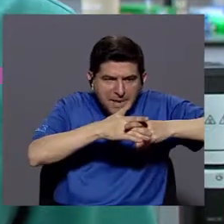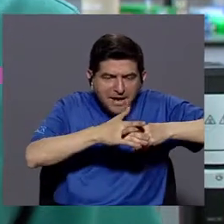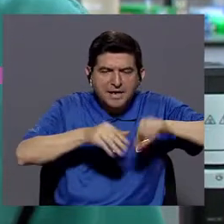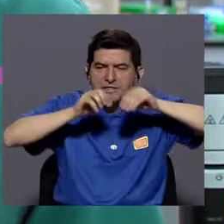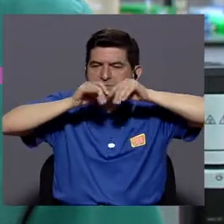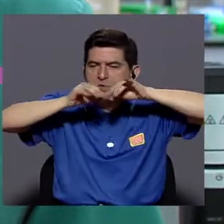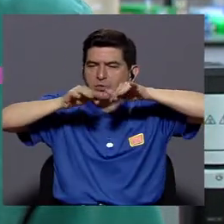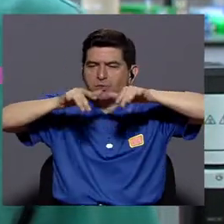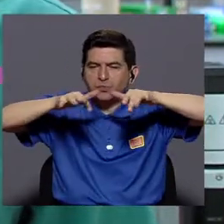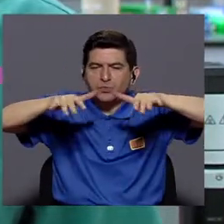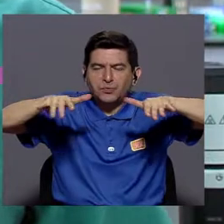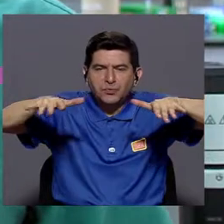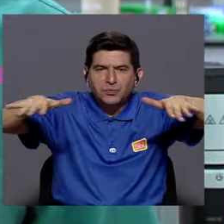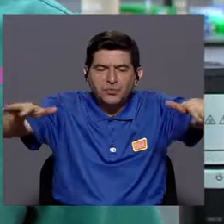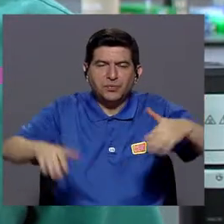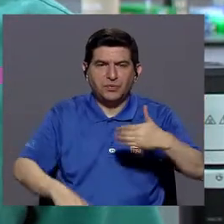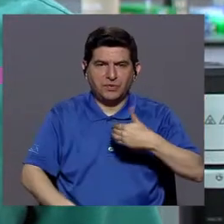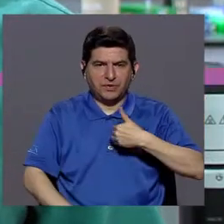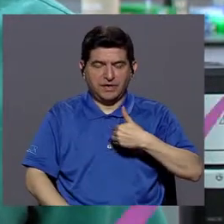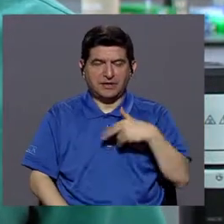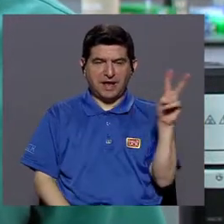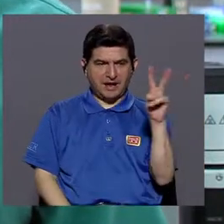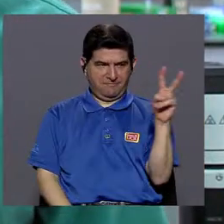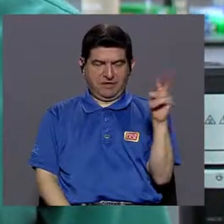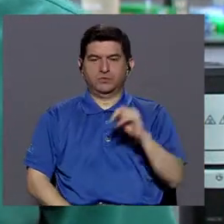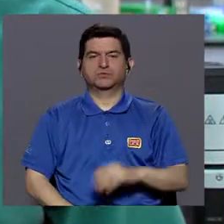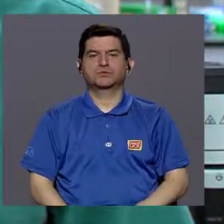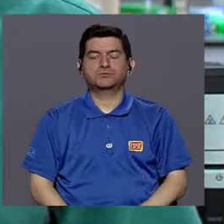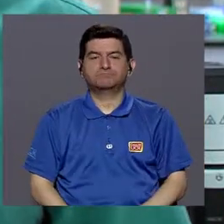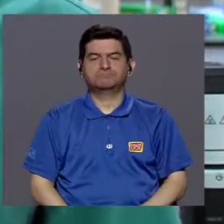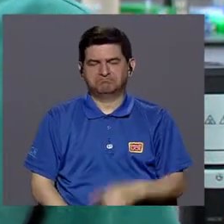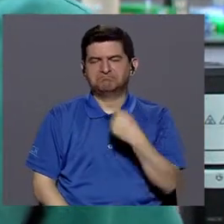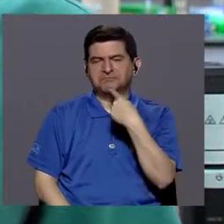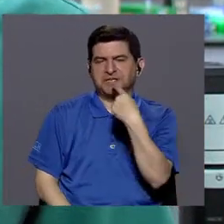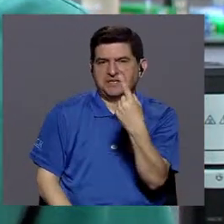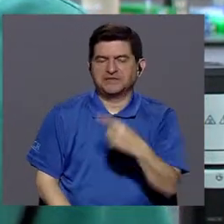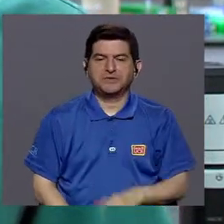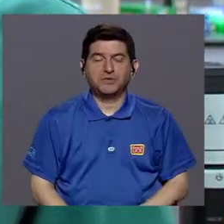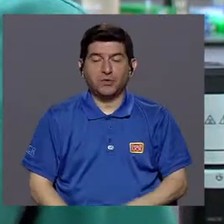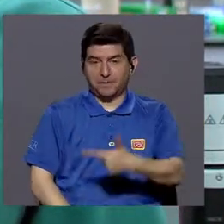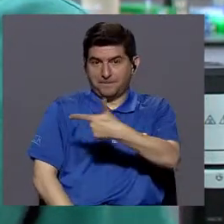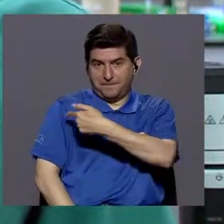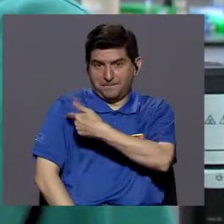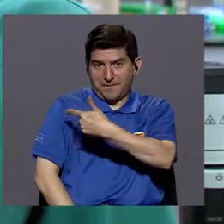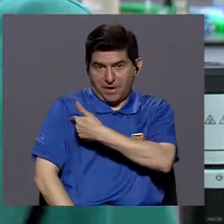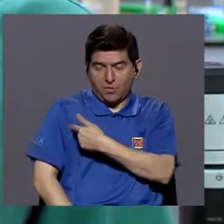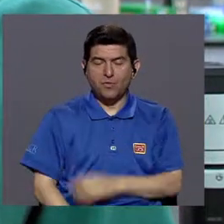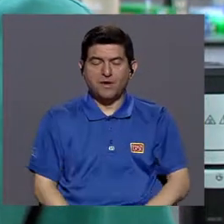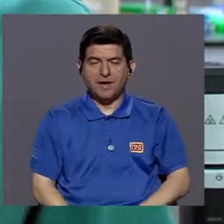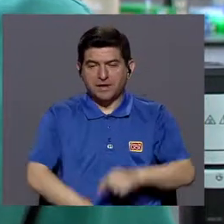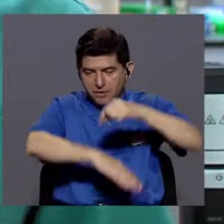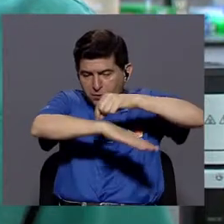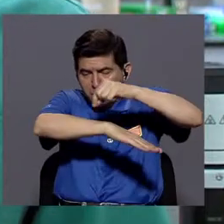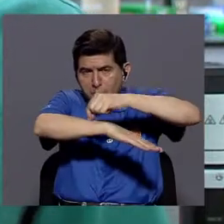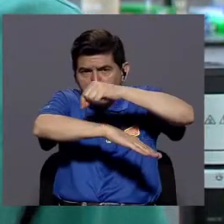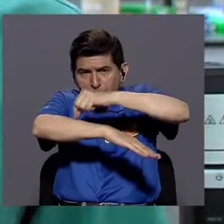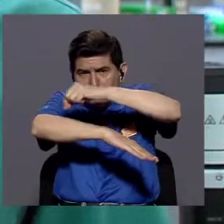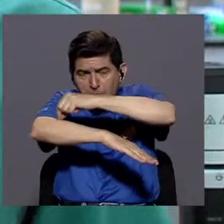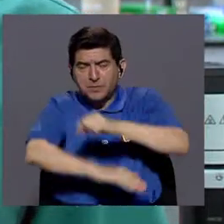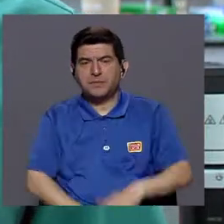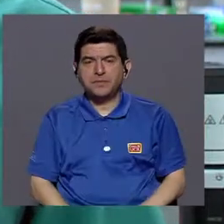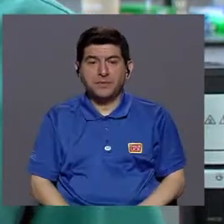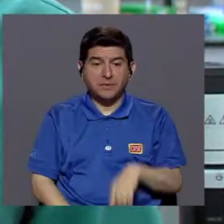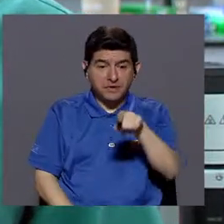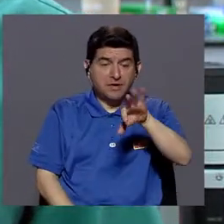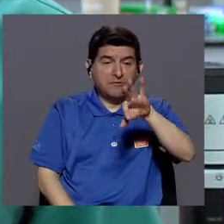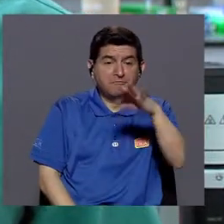mecanismo de dispersión de ese virus. Por decirle algo, para una vacuna como el sarampión,